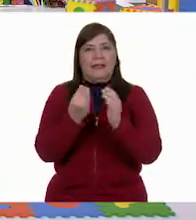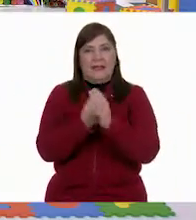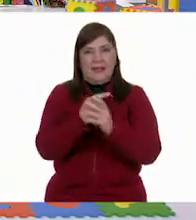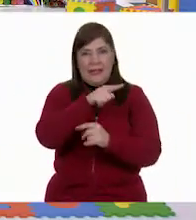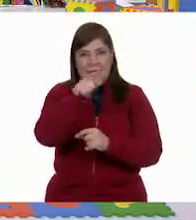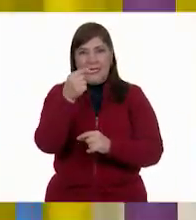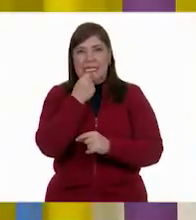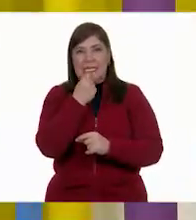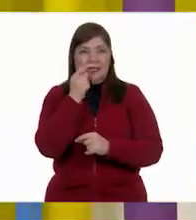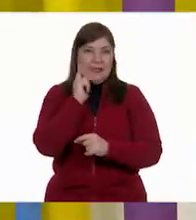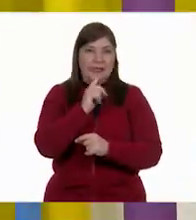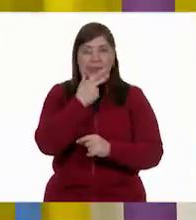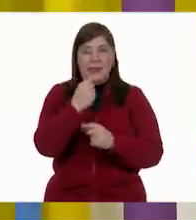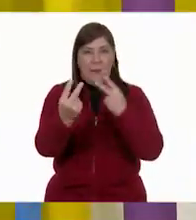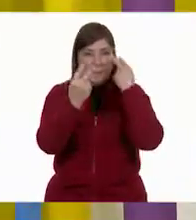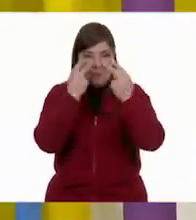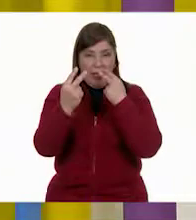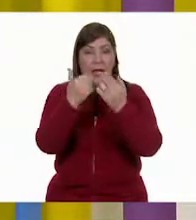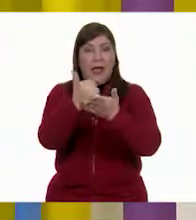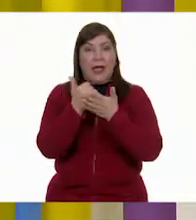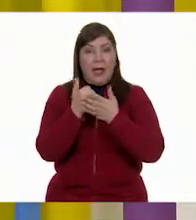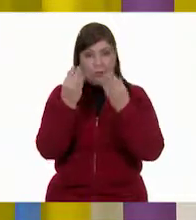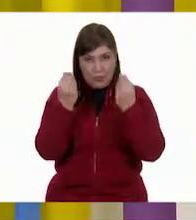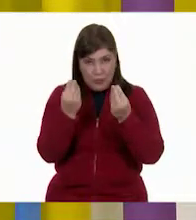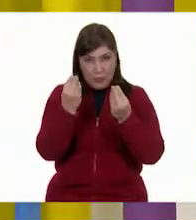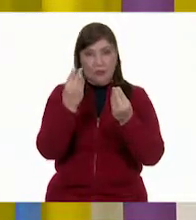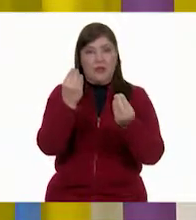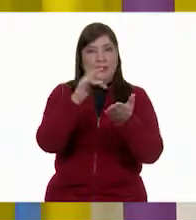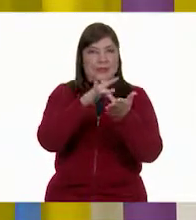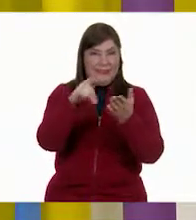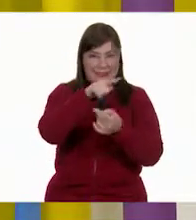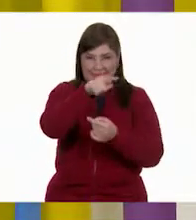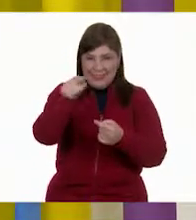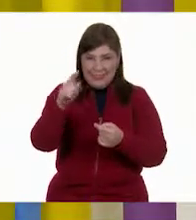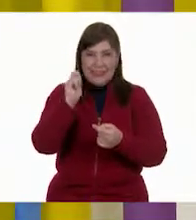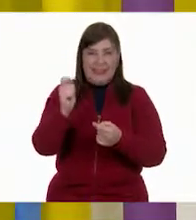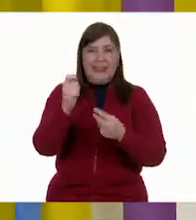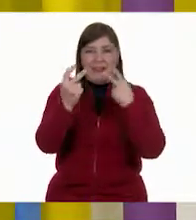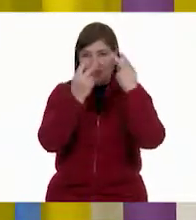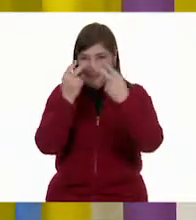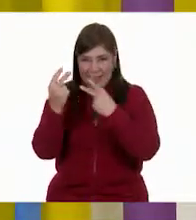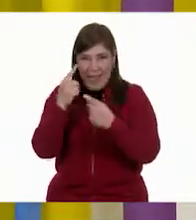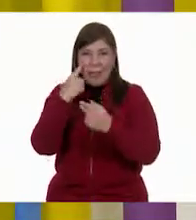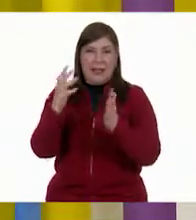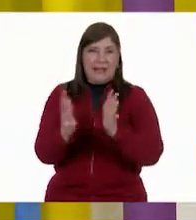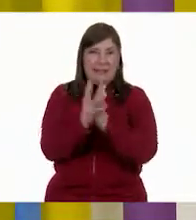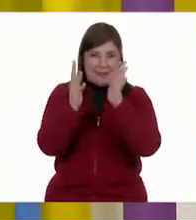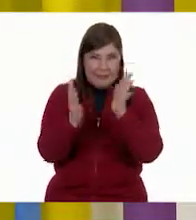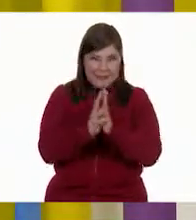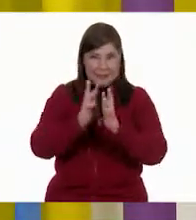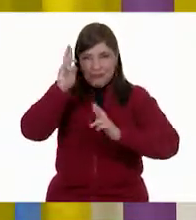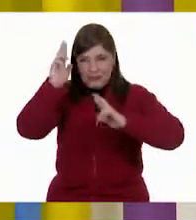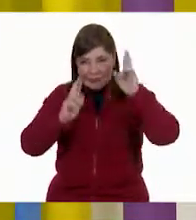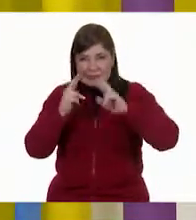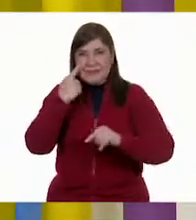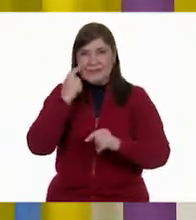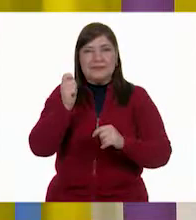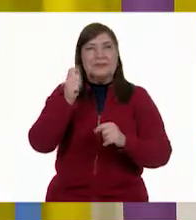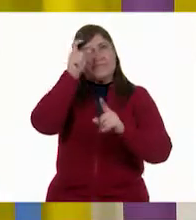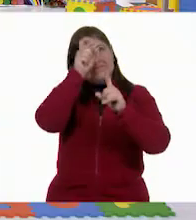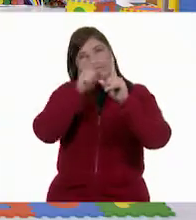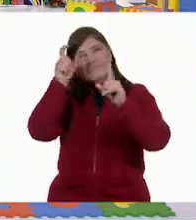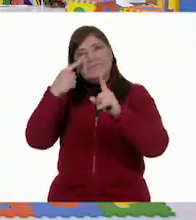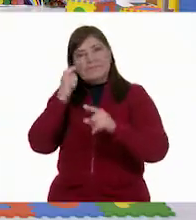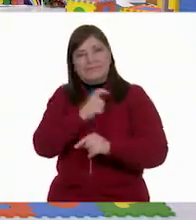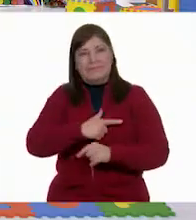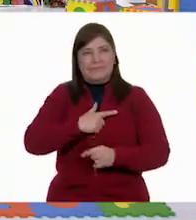niñas y todos los niños que están en casa. Nos ayudaron mucho. Muchas gracias a todas y a todas las que participaron. Nos encantó. Vamos a ver cómo está la gráfica.